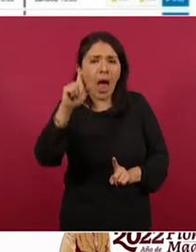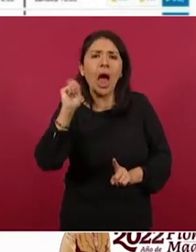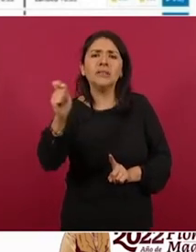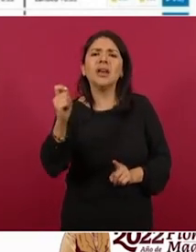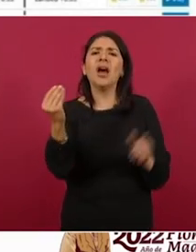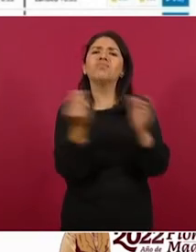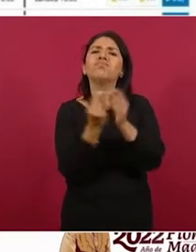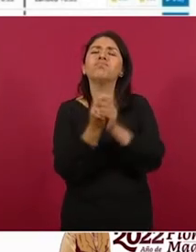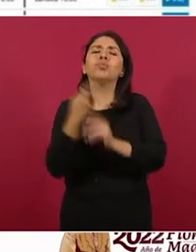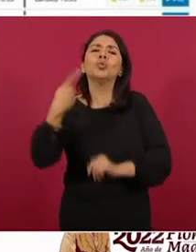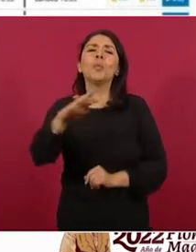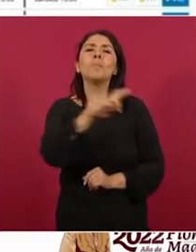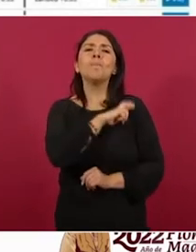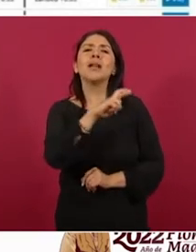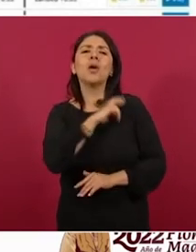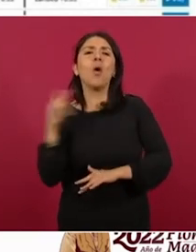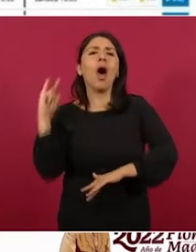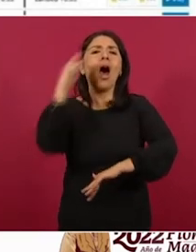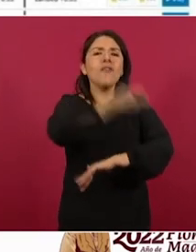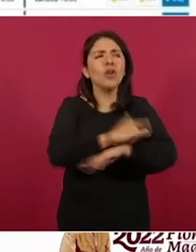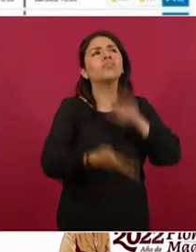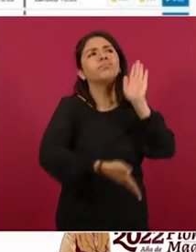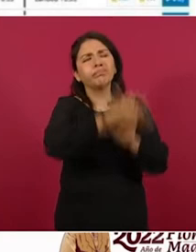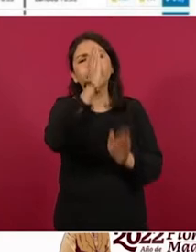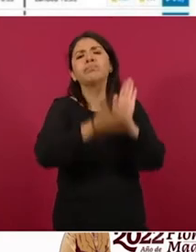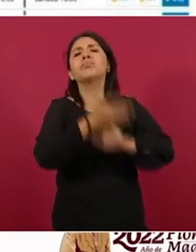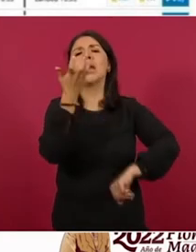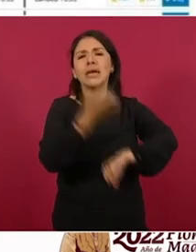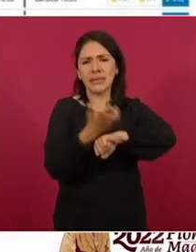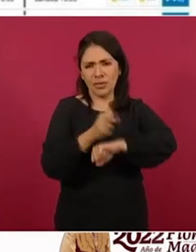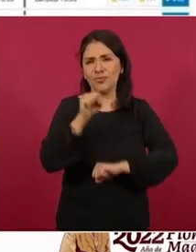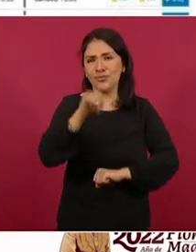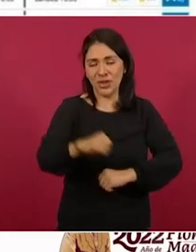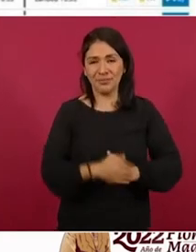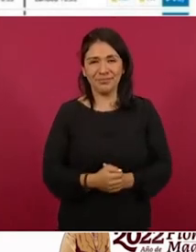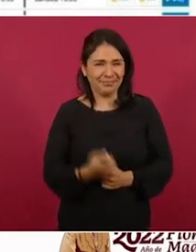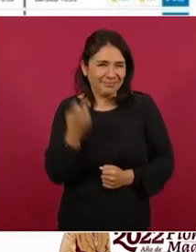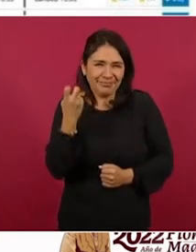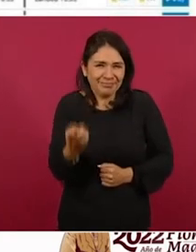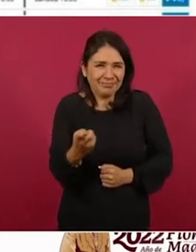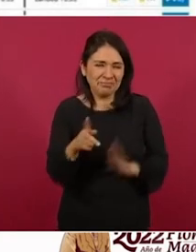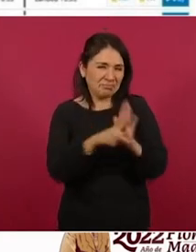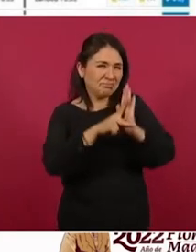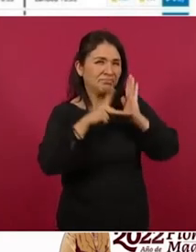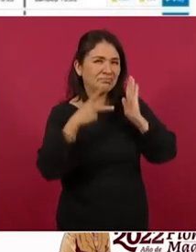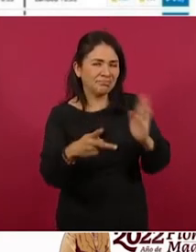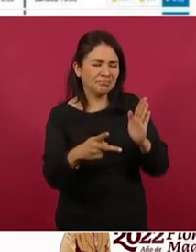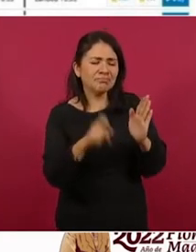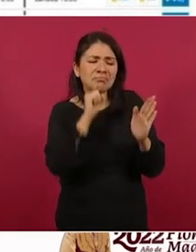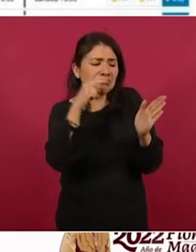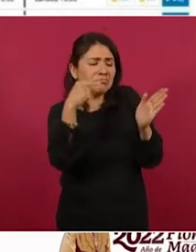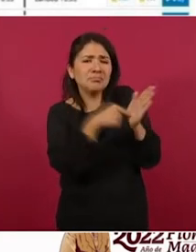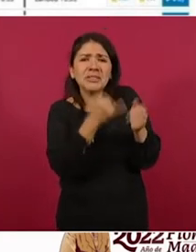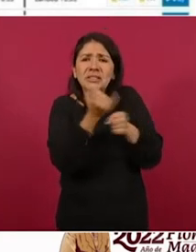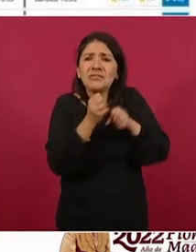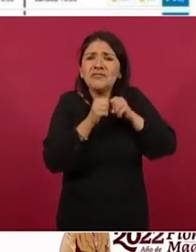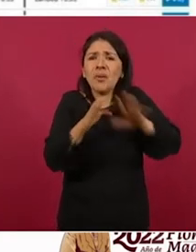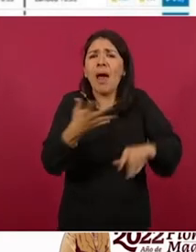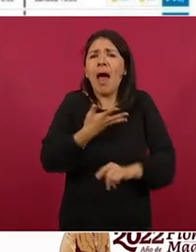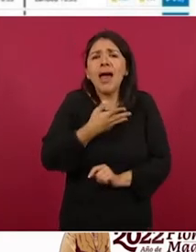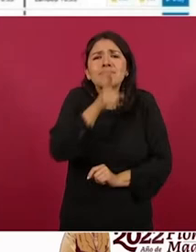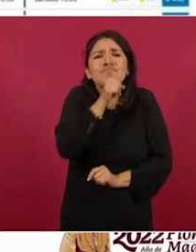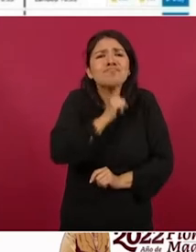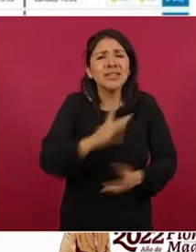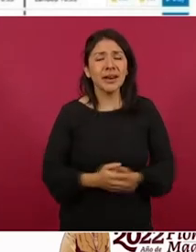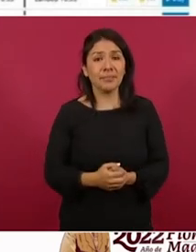avión privado que voló a Estados Unidos Esta nota se desmiente con sus mismas fuentes Sin